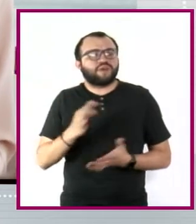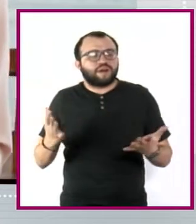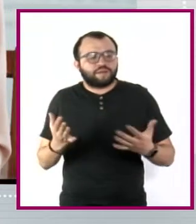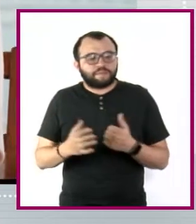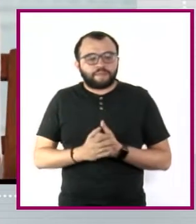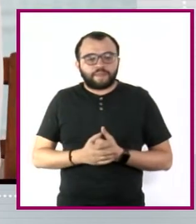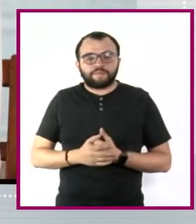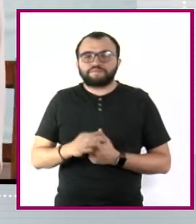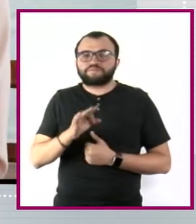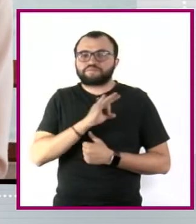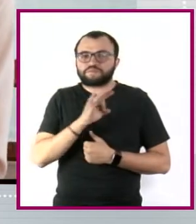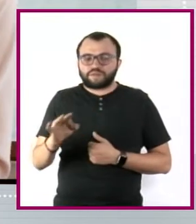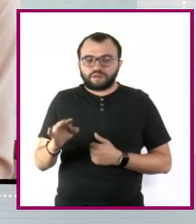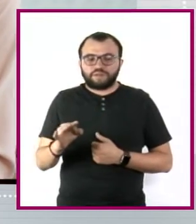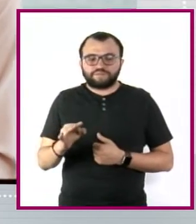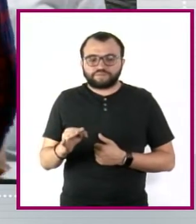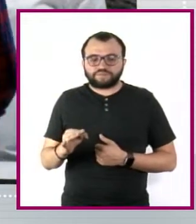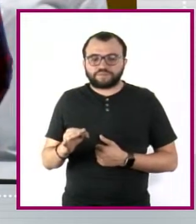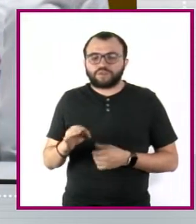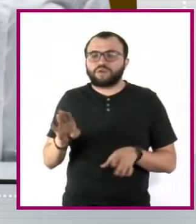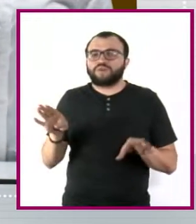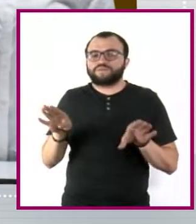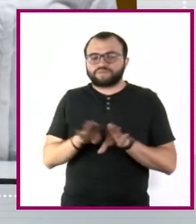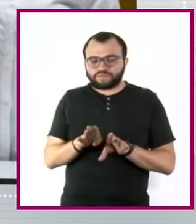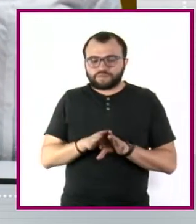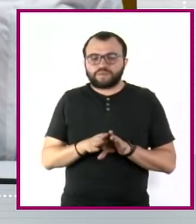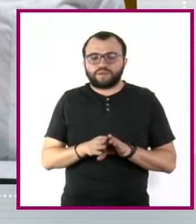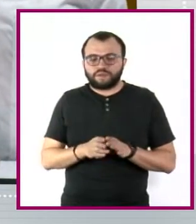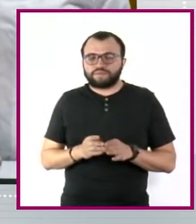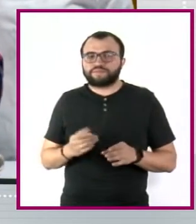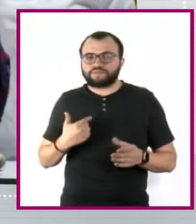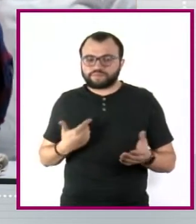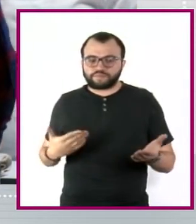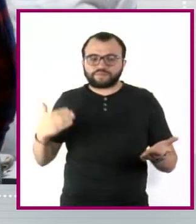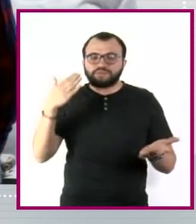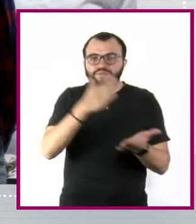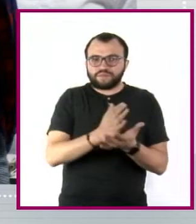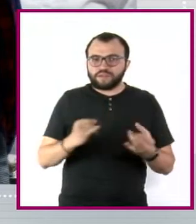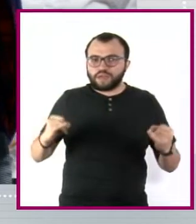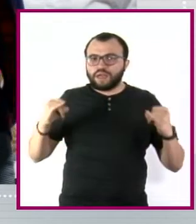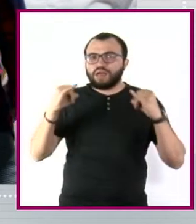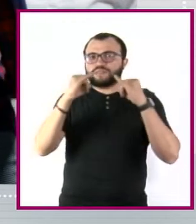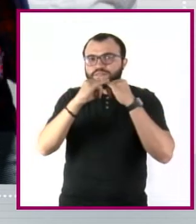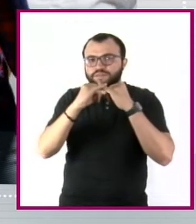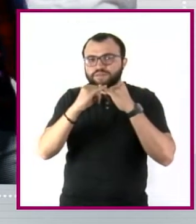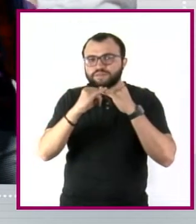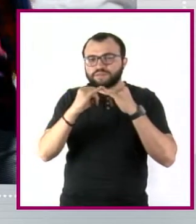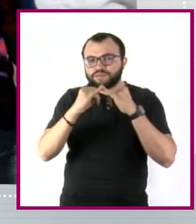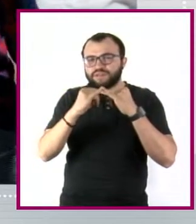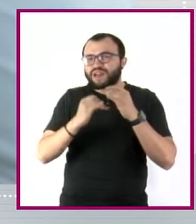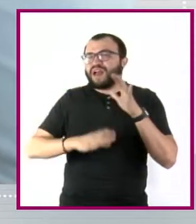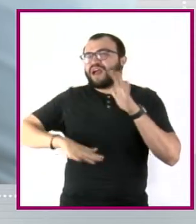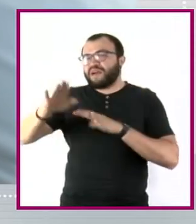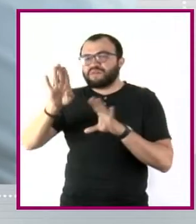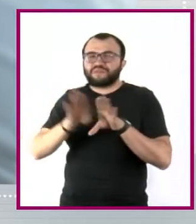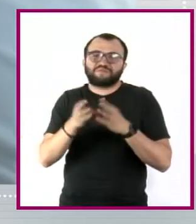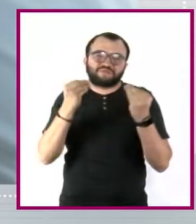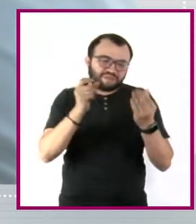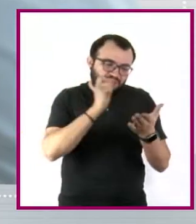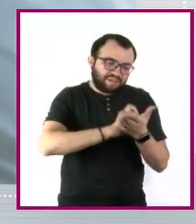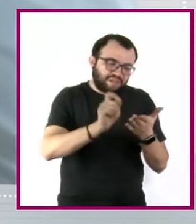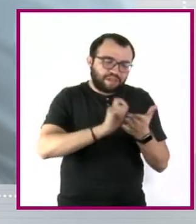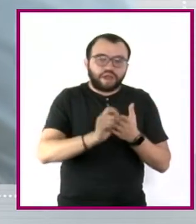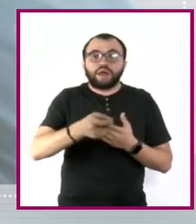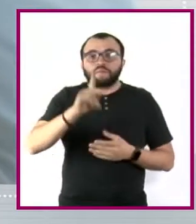primera instancia, curir a las instituciones correspondientes. A veces es un poco burocrático, pero vale la